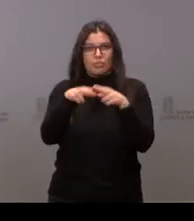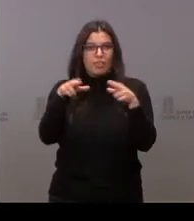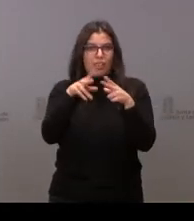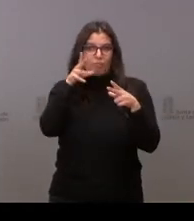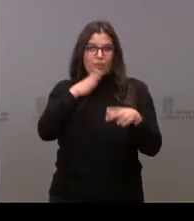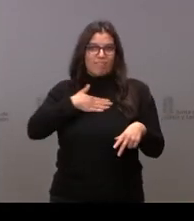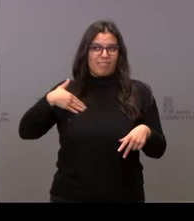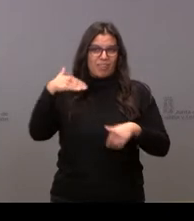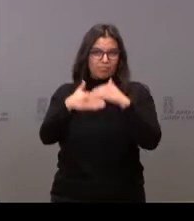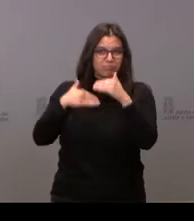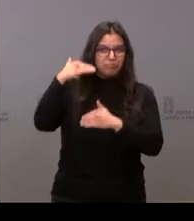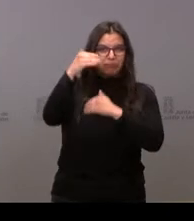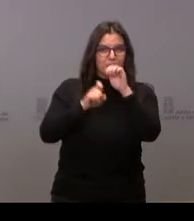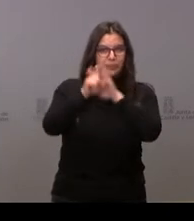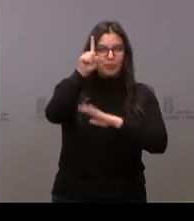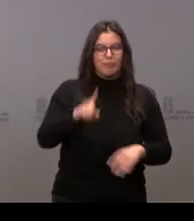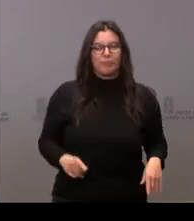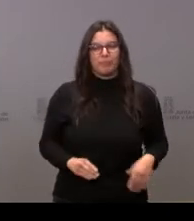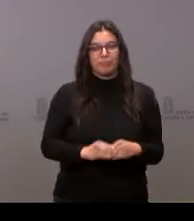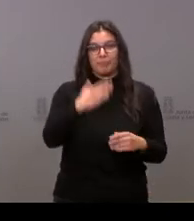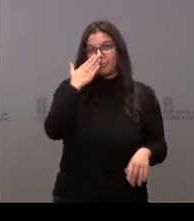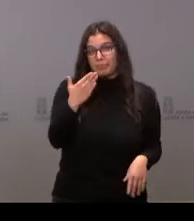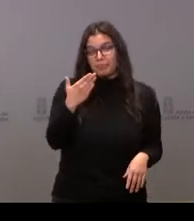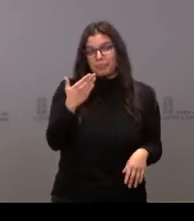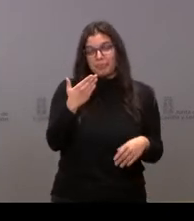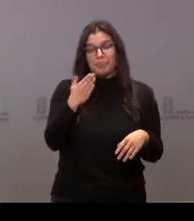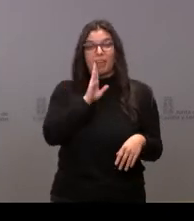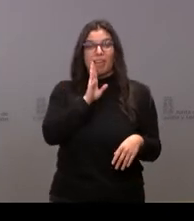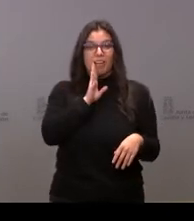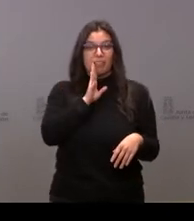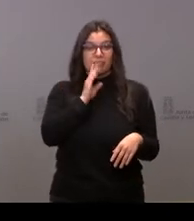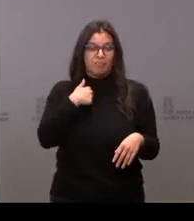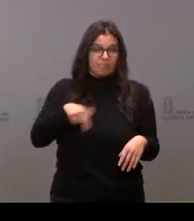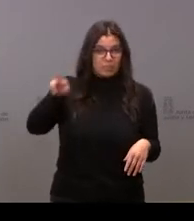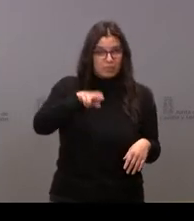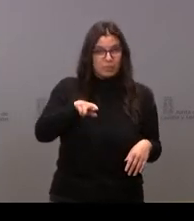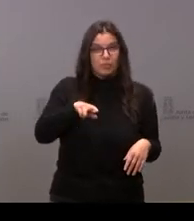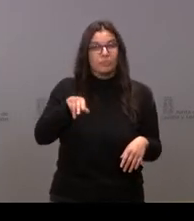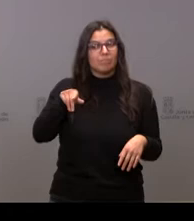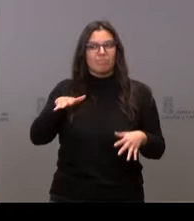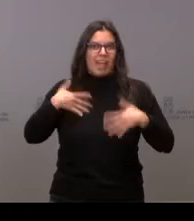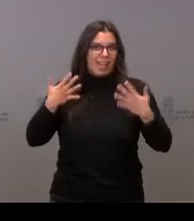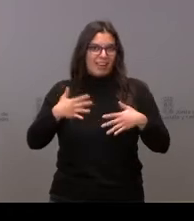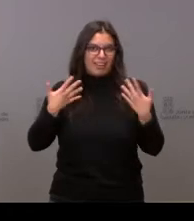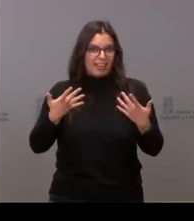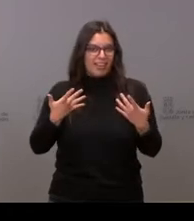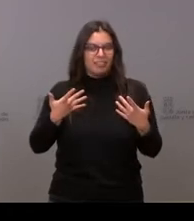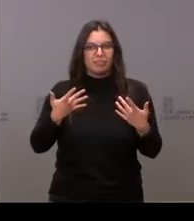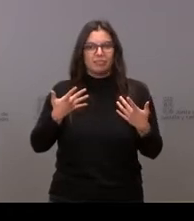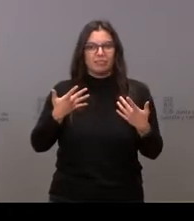progresar y desarrollarse. La verdad es que, lo decía y lo vuelvo a reiterar, es una alegría el poder compartir